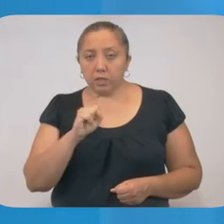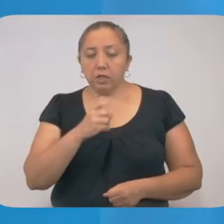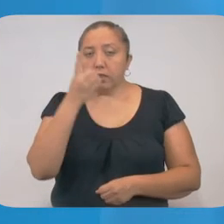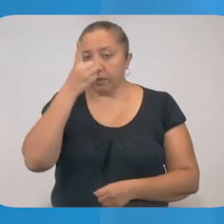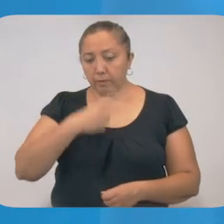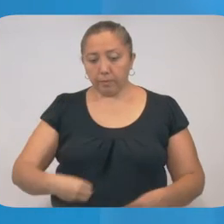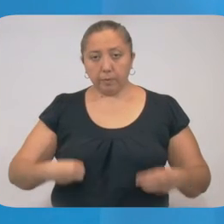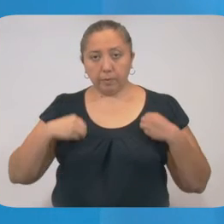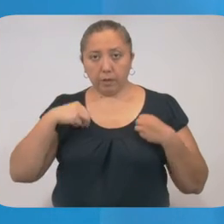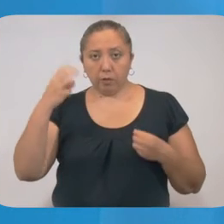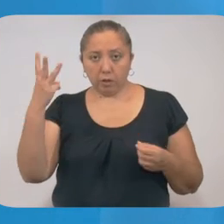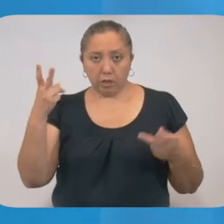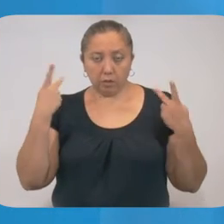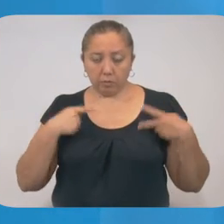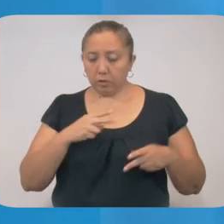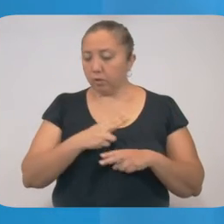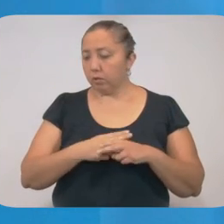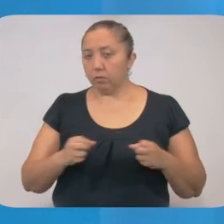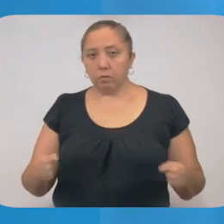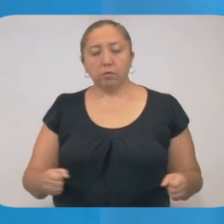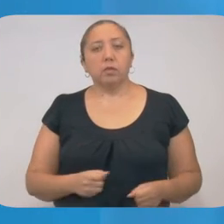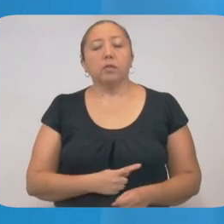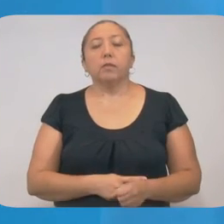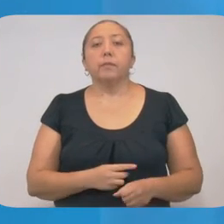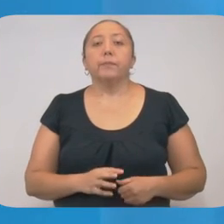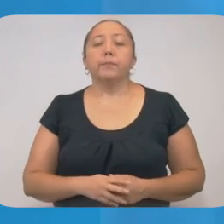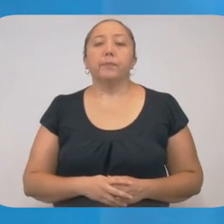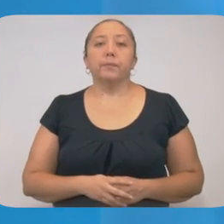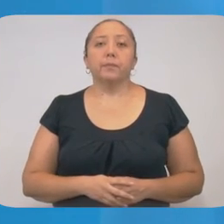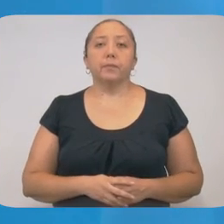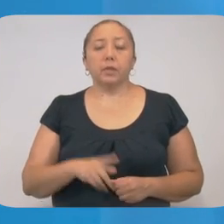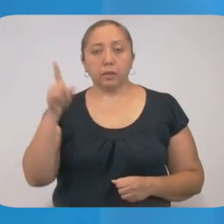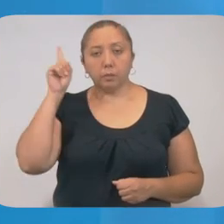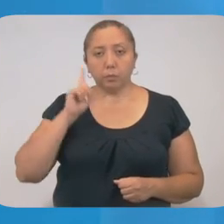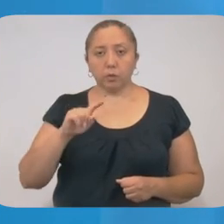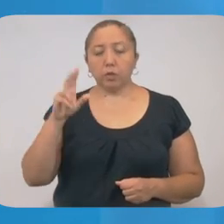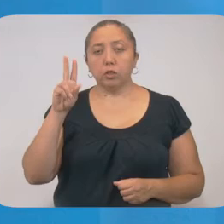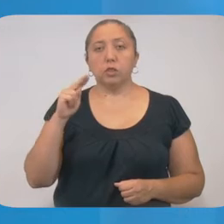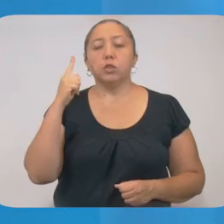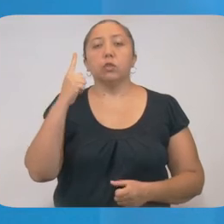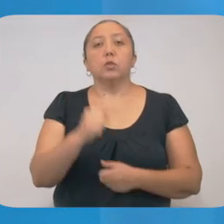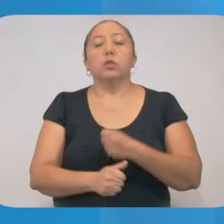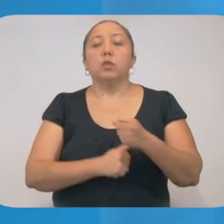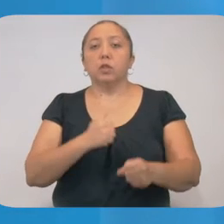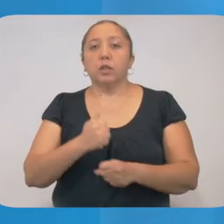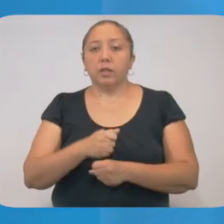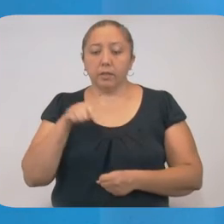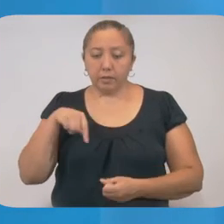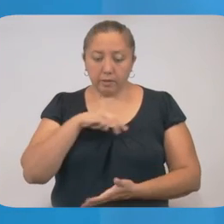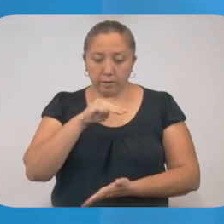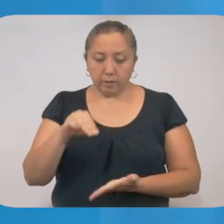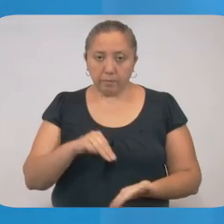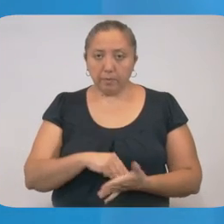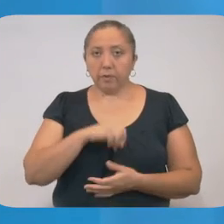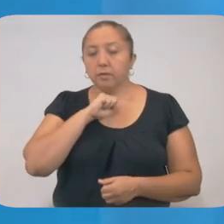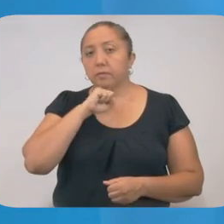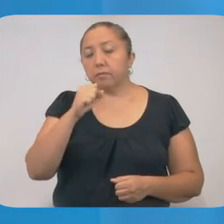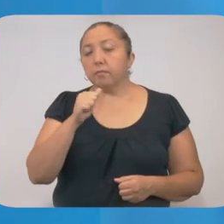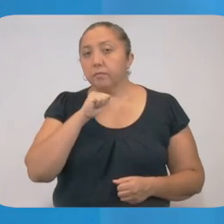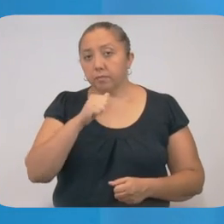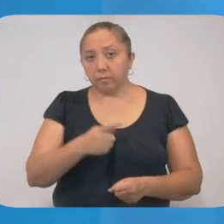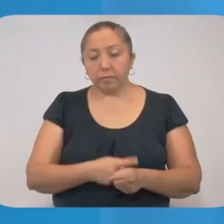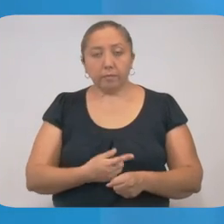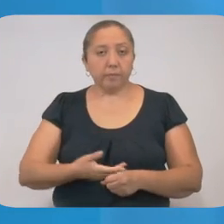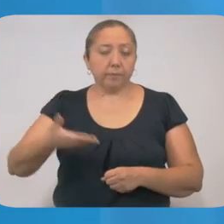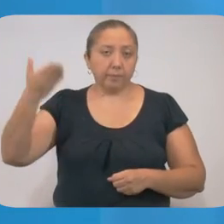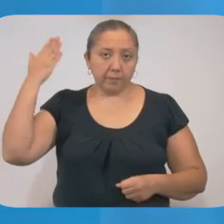Vivía con tres personas, ninguna presenta síntomas. Mujer de 81 años de edad de Mérida, sin reporte de enfermedades